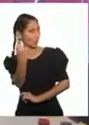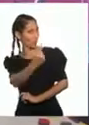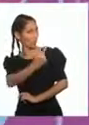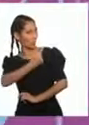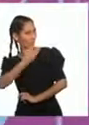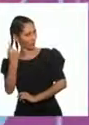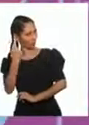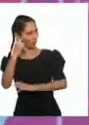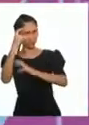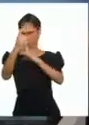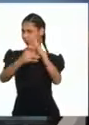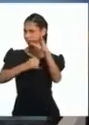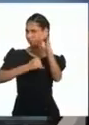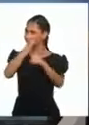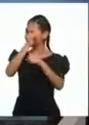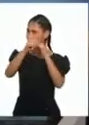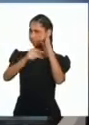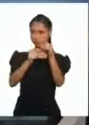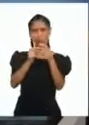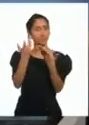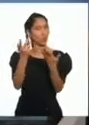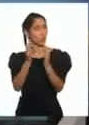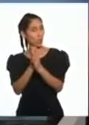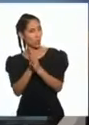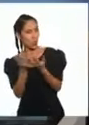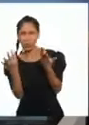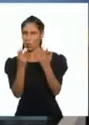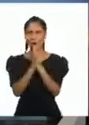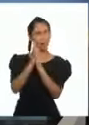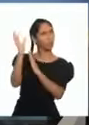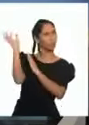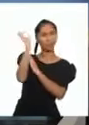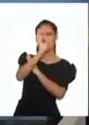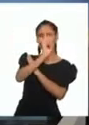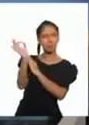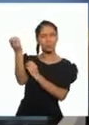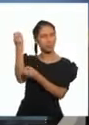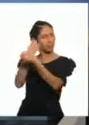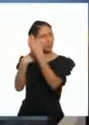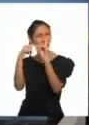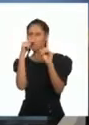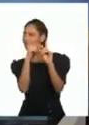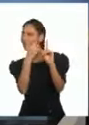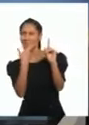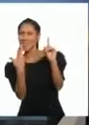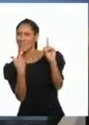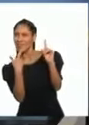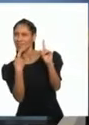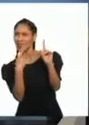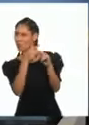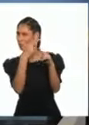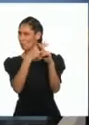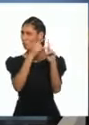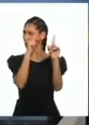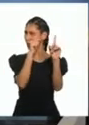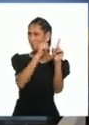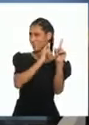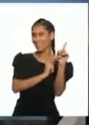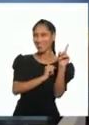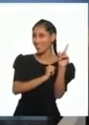el mundo. Nunca había escuchado un nombre como el de ella,